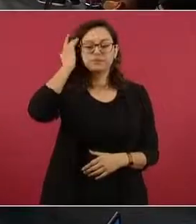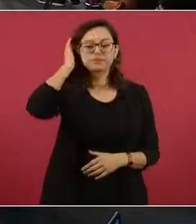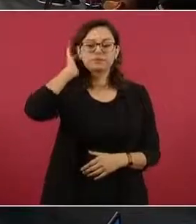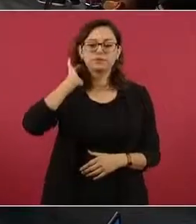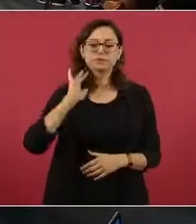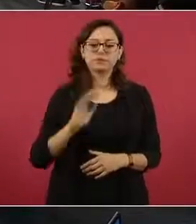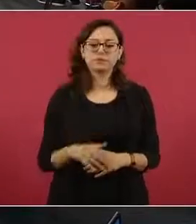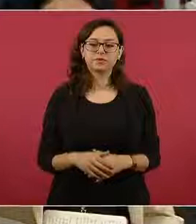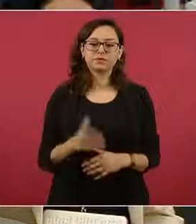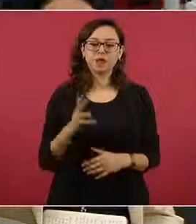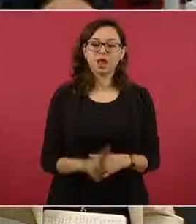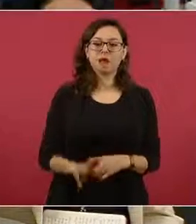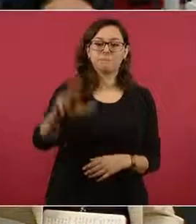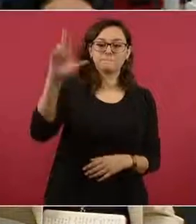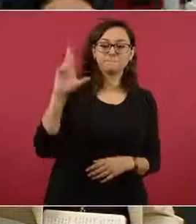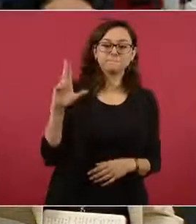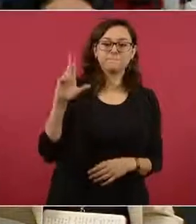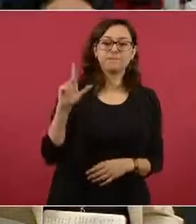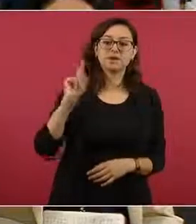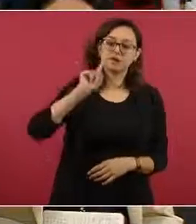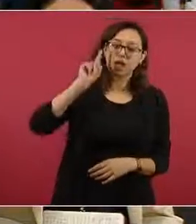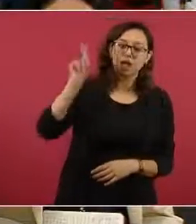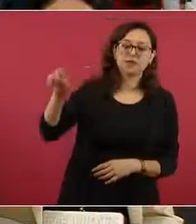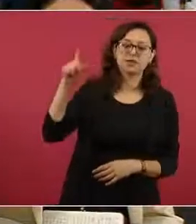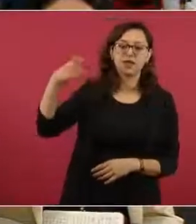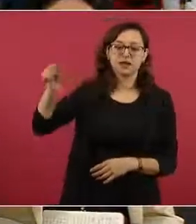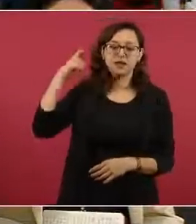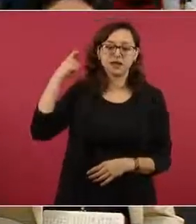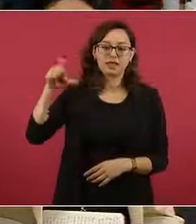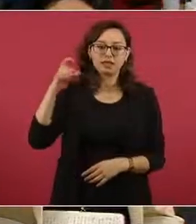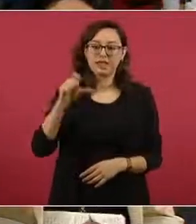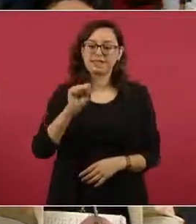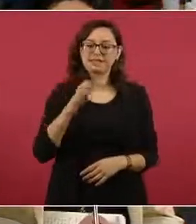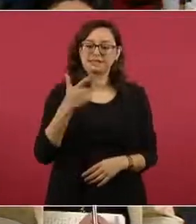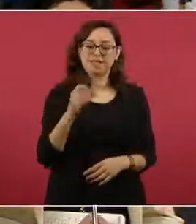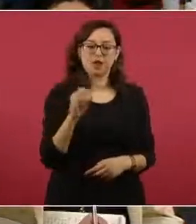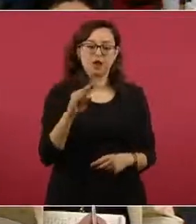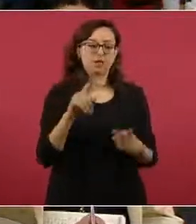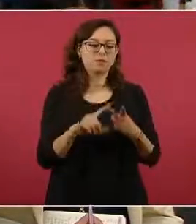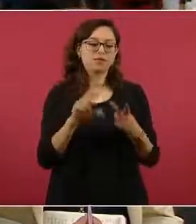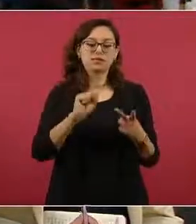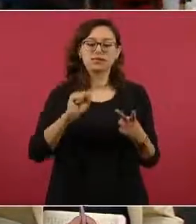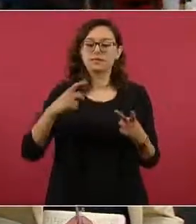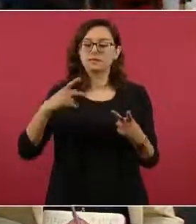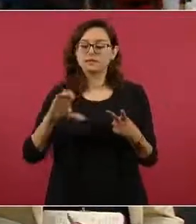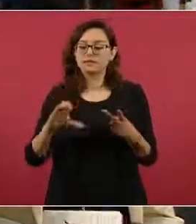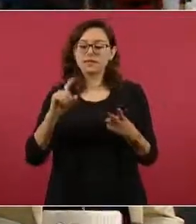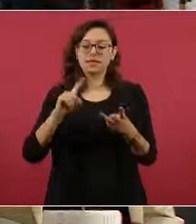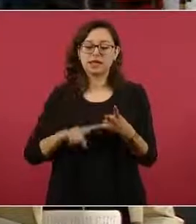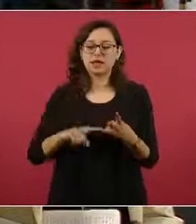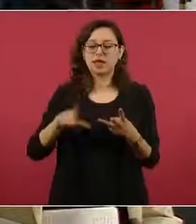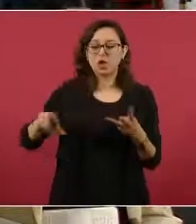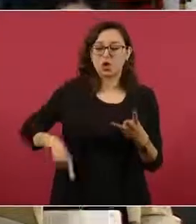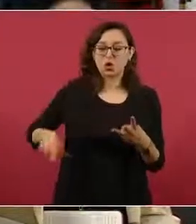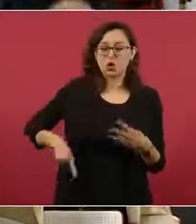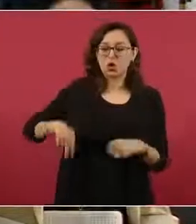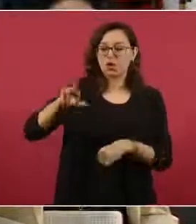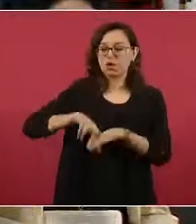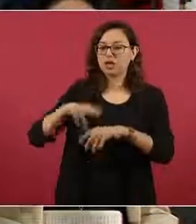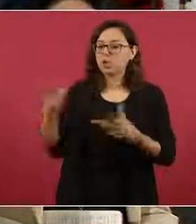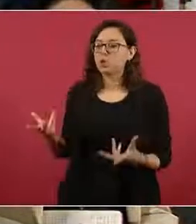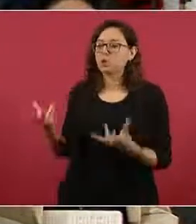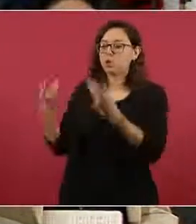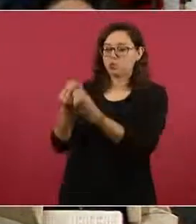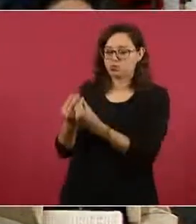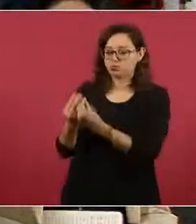El martes pasado estuvo en Querétaro el secretario de Gobernación y la secretaria de Seguridad, ahí con el gobernador Mauricio Curi. ¿No le comentaban algo respecto